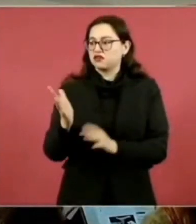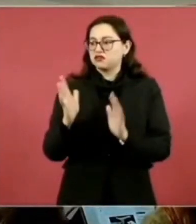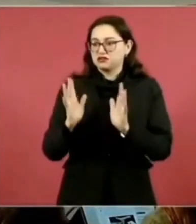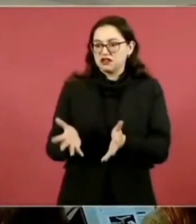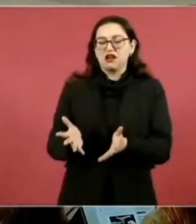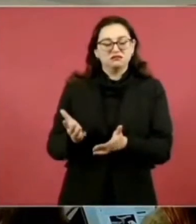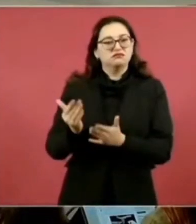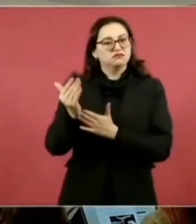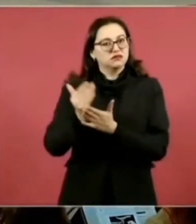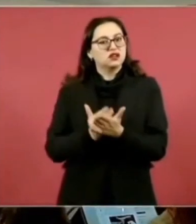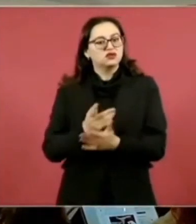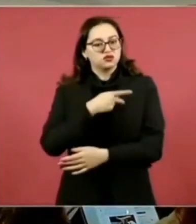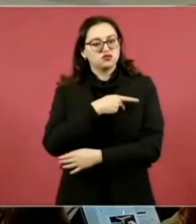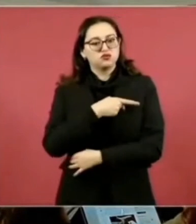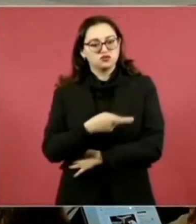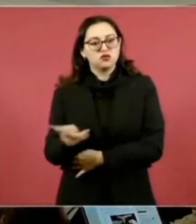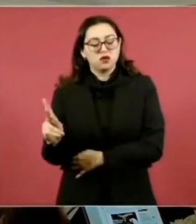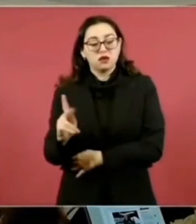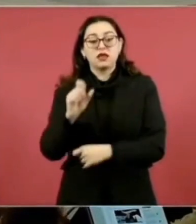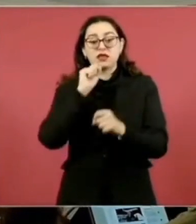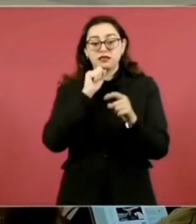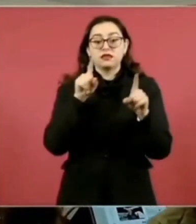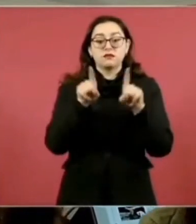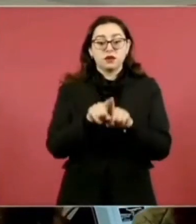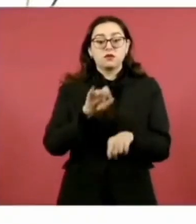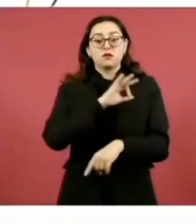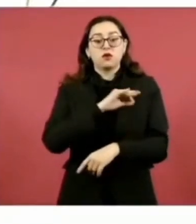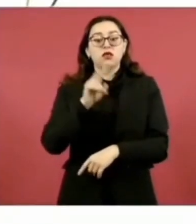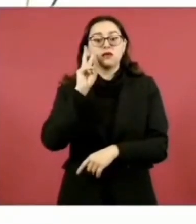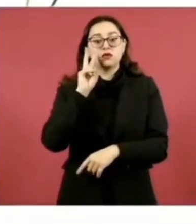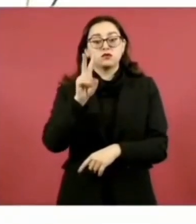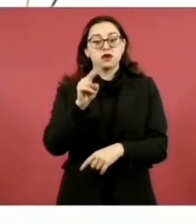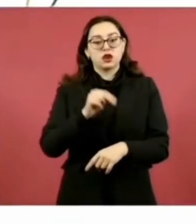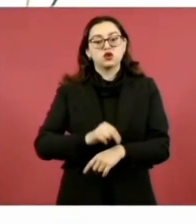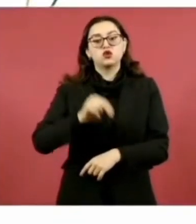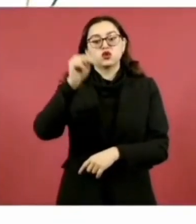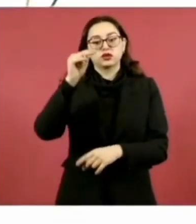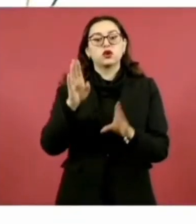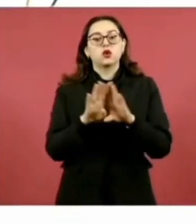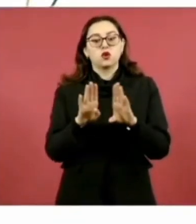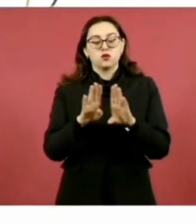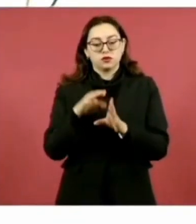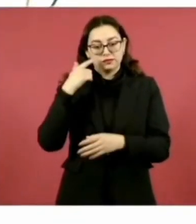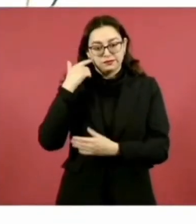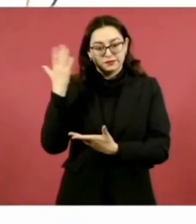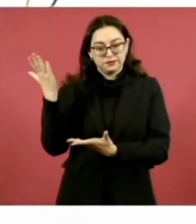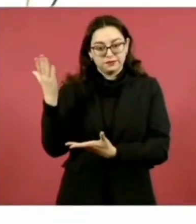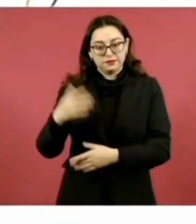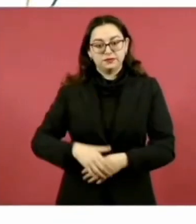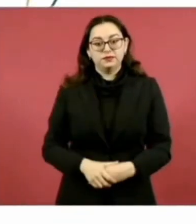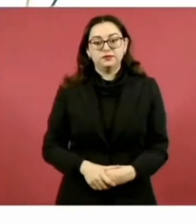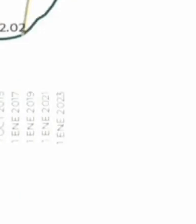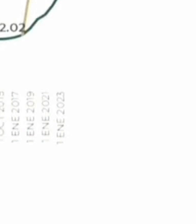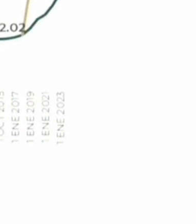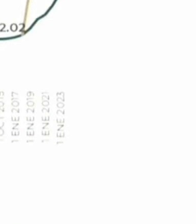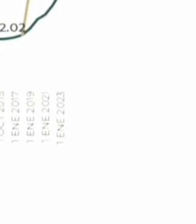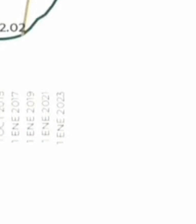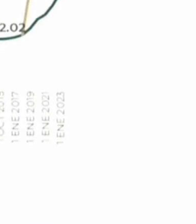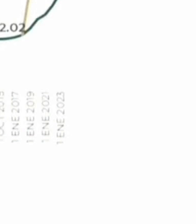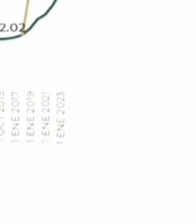gráfica podemos identificar que el salario mínimo de la zona libre de la frontera norte ha superado ya su máximo